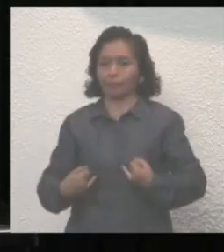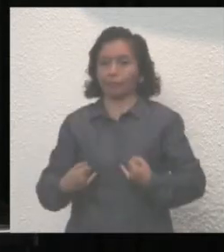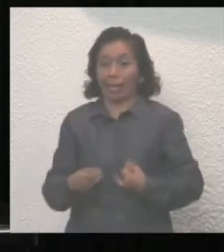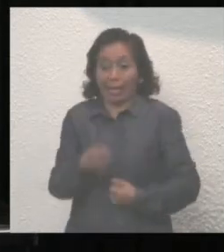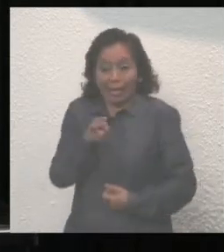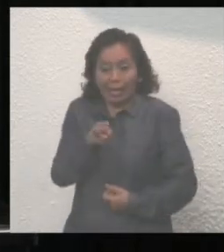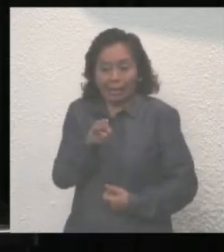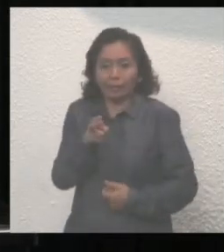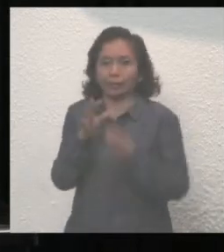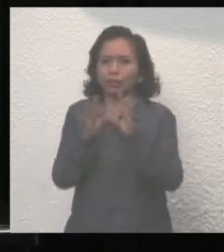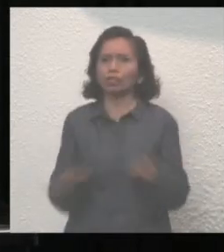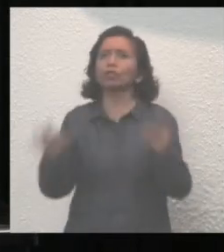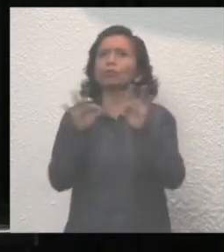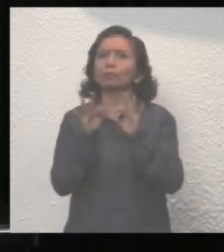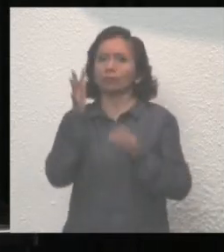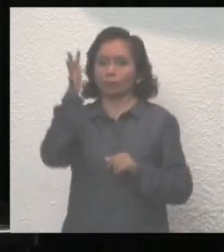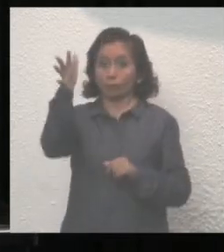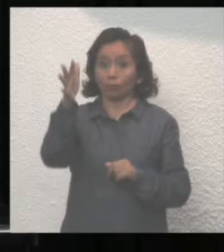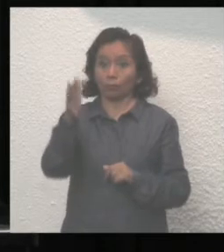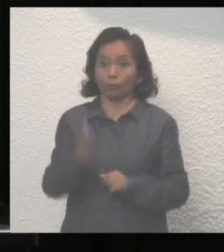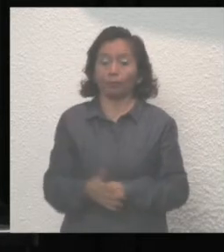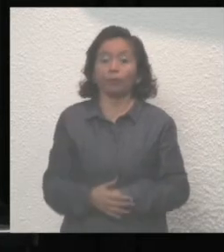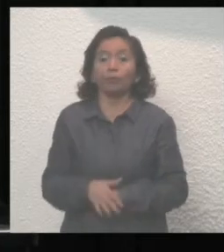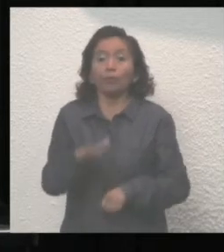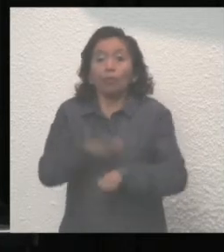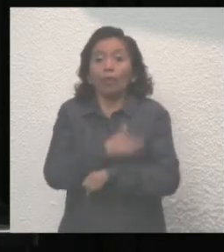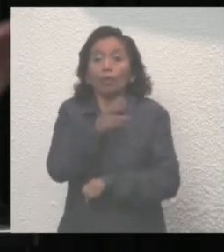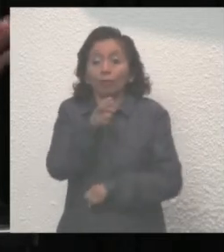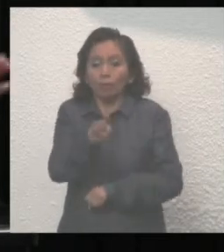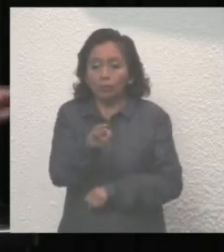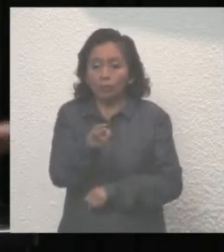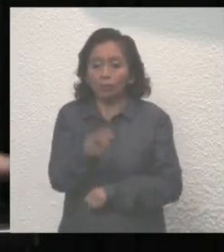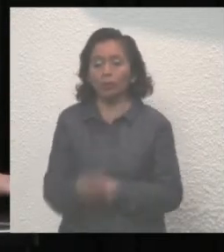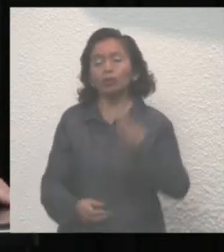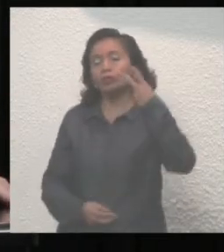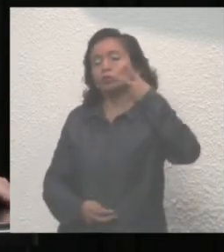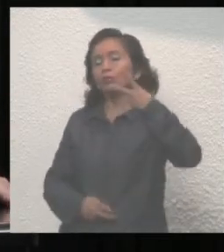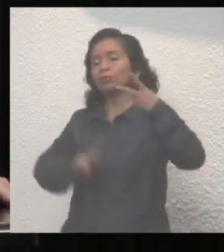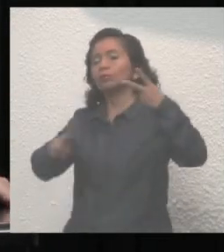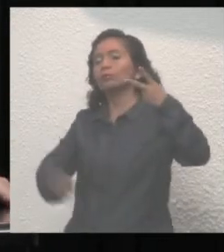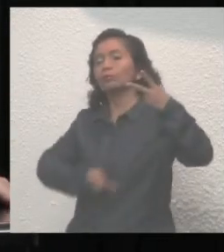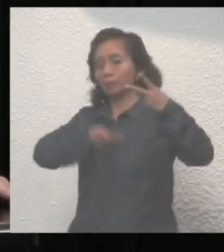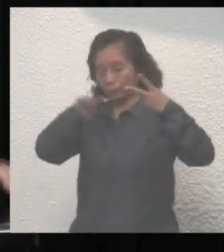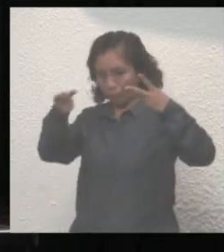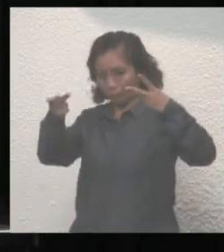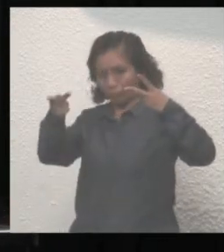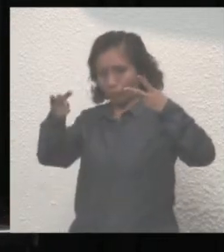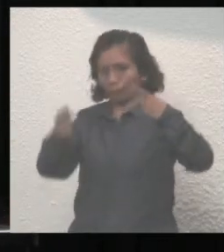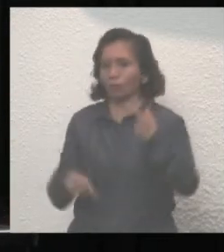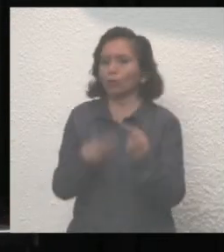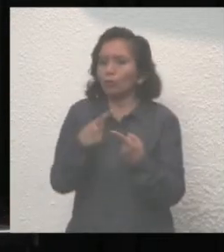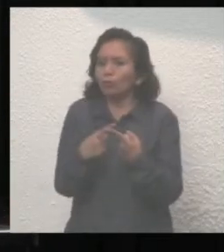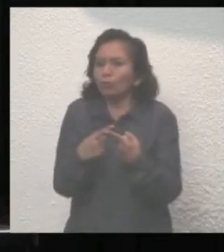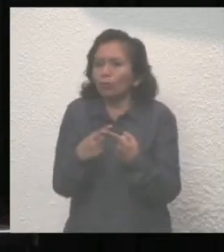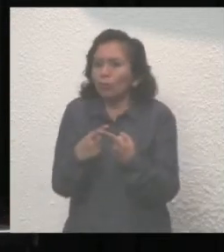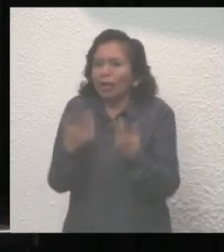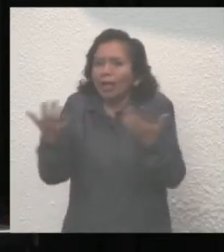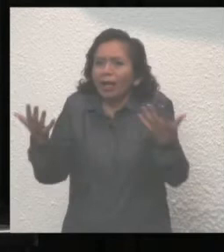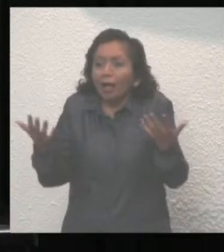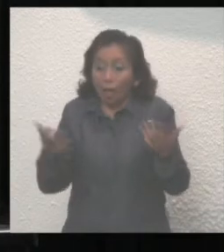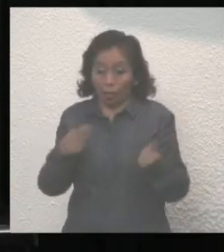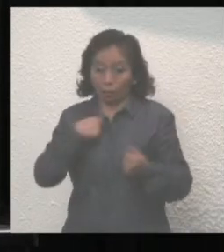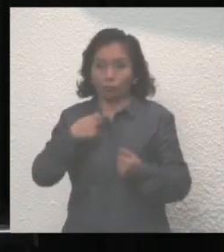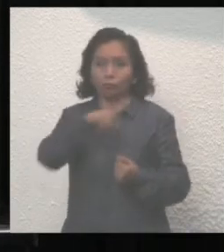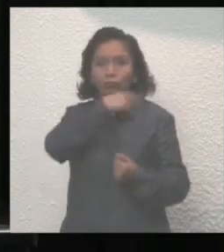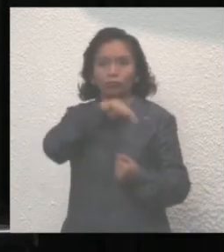Es en este contexto en el que cobran vigencia dos preguntas. ¿Qué hemos hecho quienes estamos al